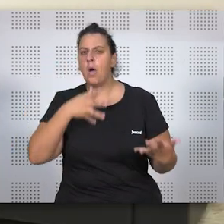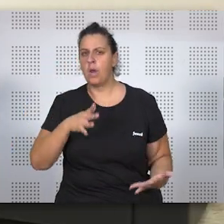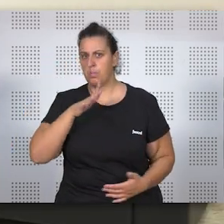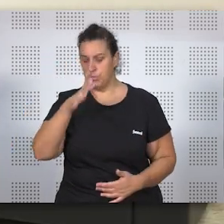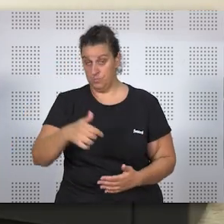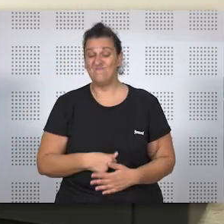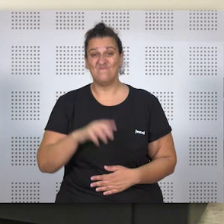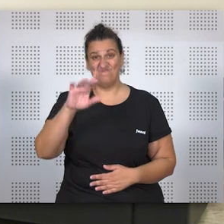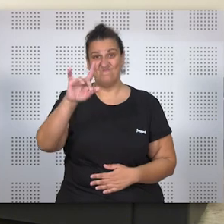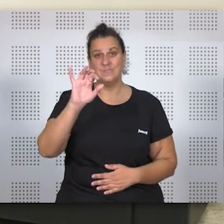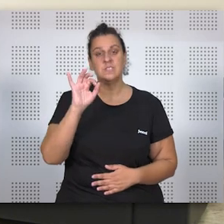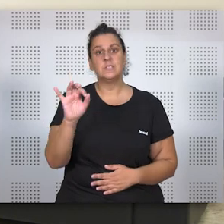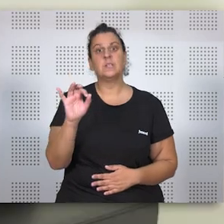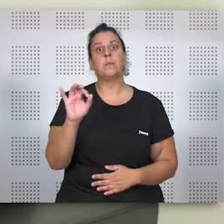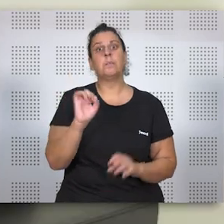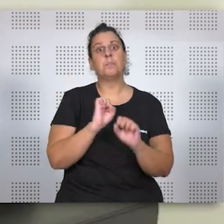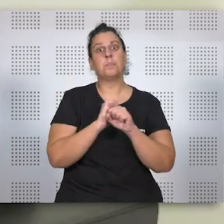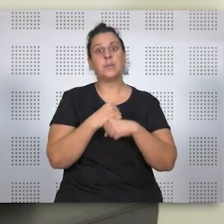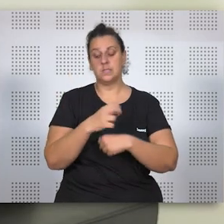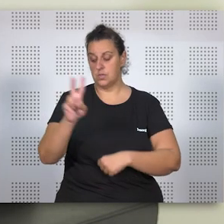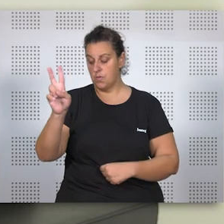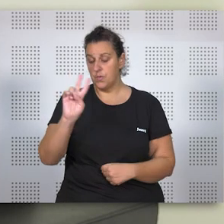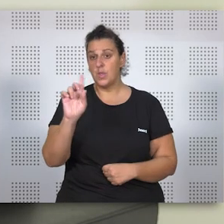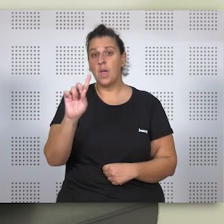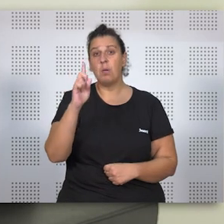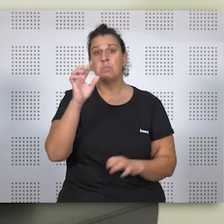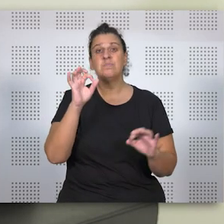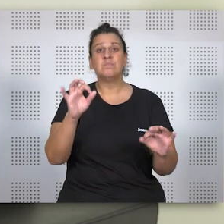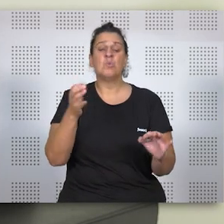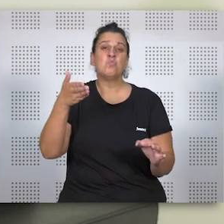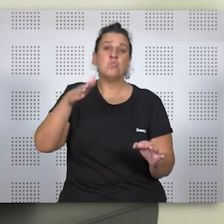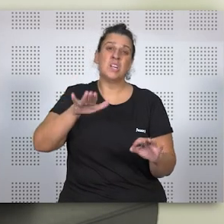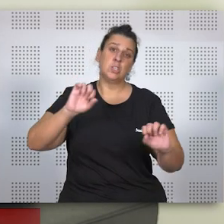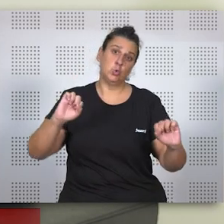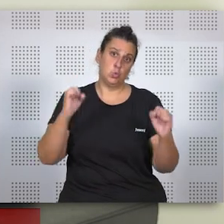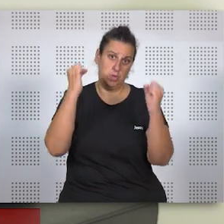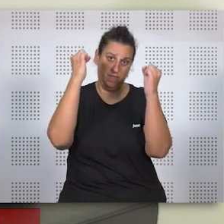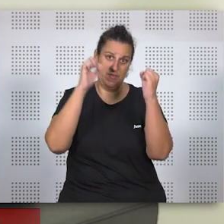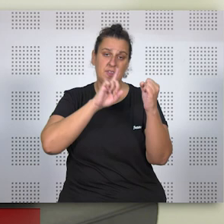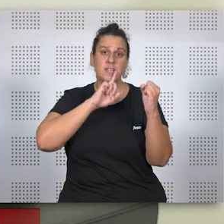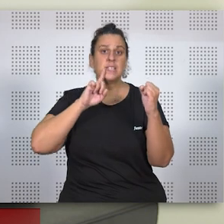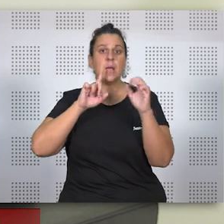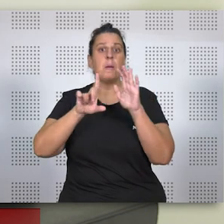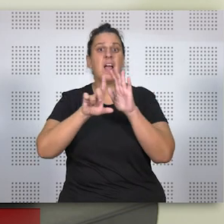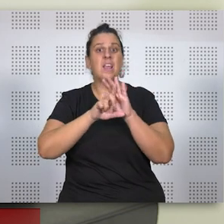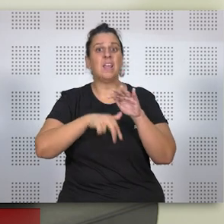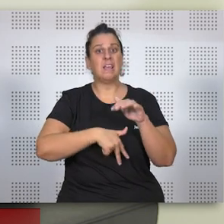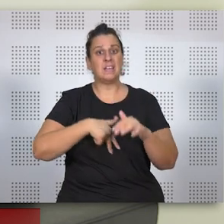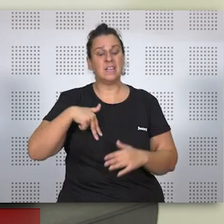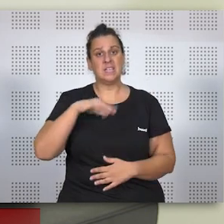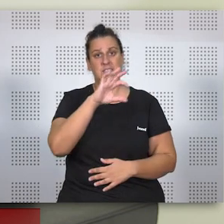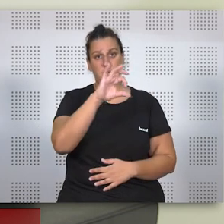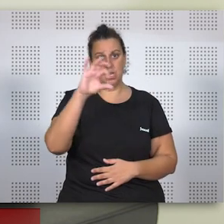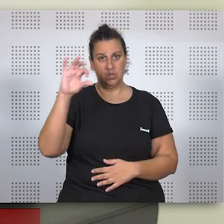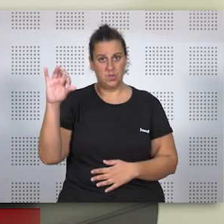Sí, claro, en principio la pensión de viudedad es una de las prestaciones por muerte y supervivencia, se llaman así, que regula la Ley General de la Seguridad Social.